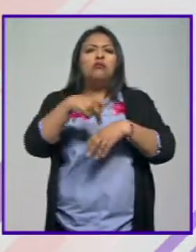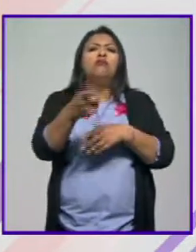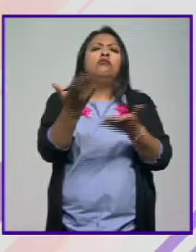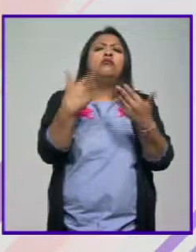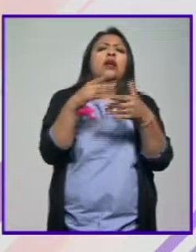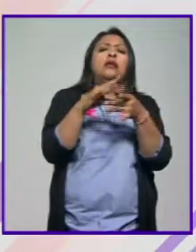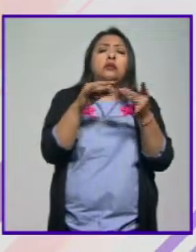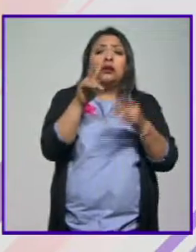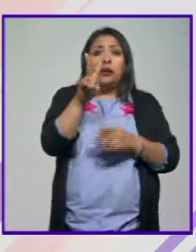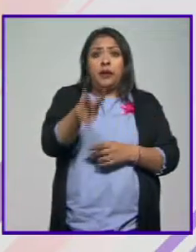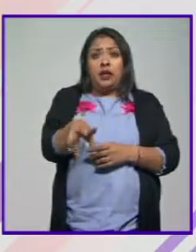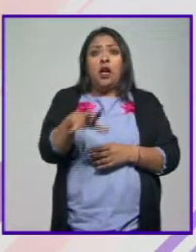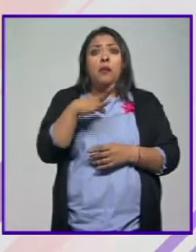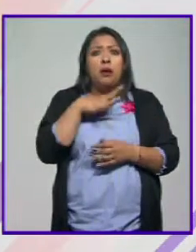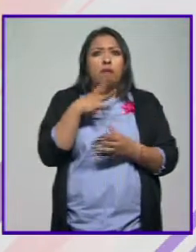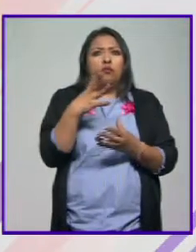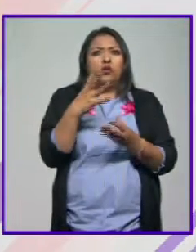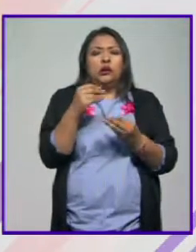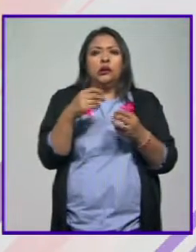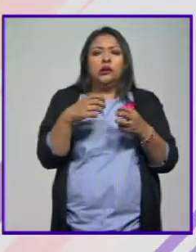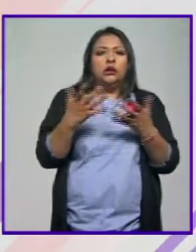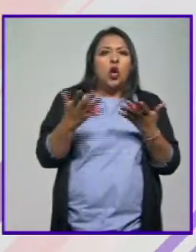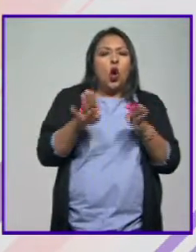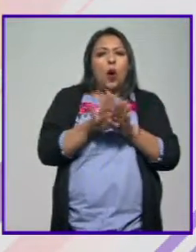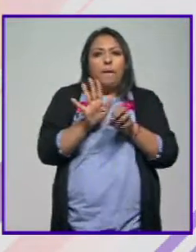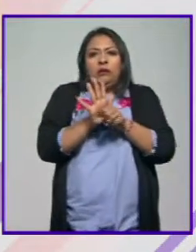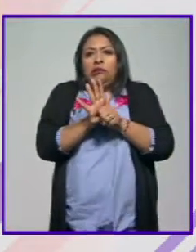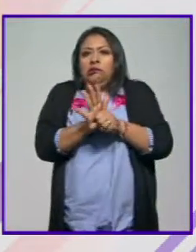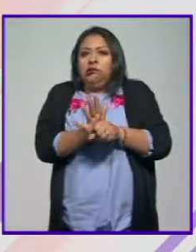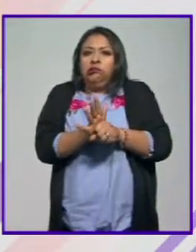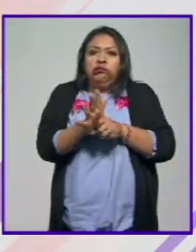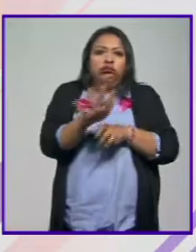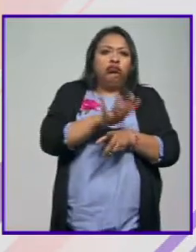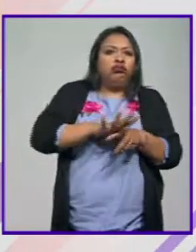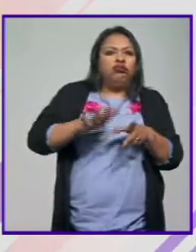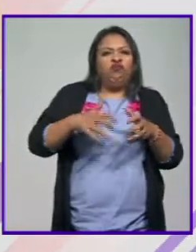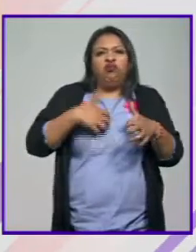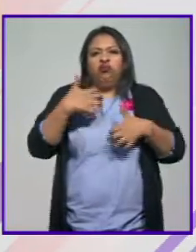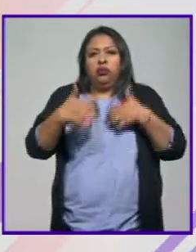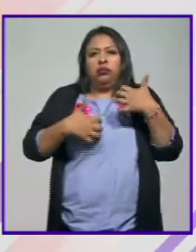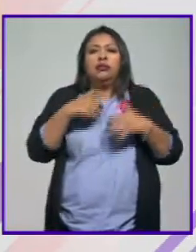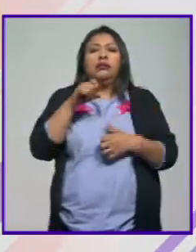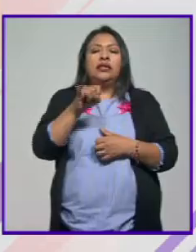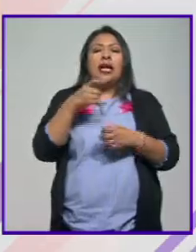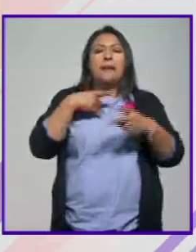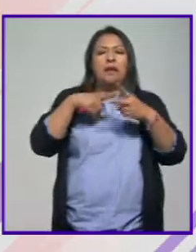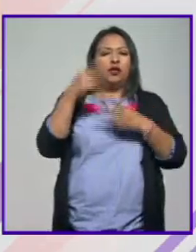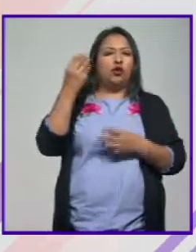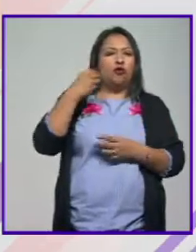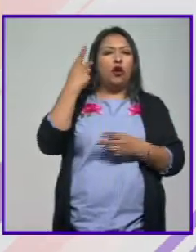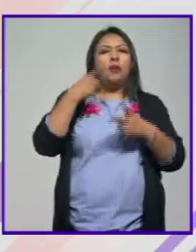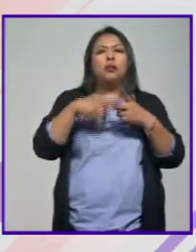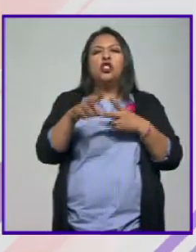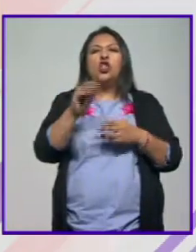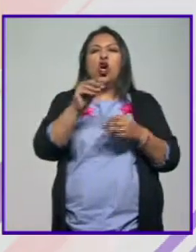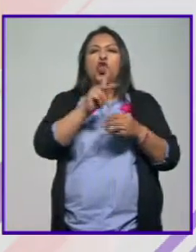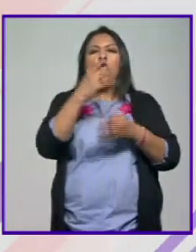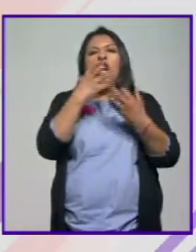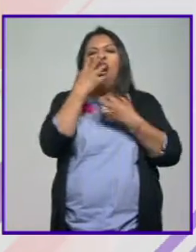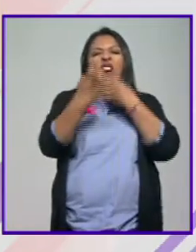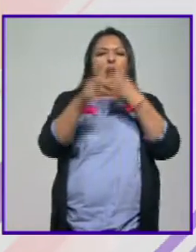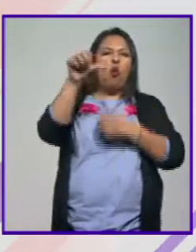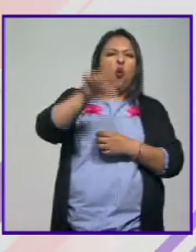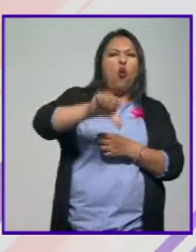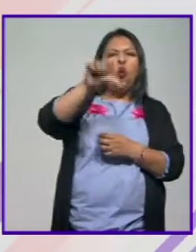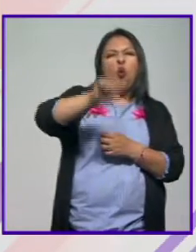Platícanos, porque sí fue una situación bastante tensa la que se vivió esta mañana. Desde que inició este foro, comenzó con abucheos, el